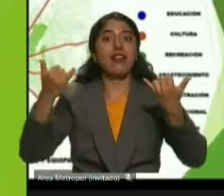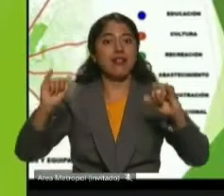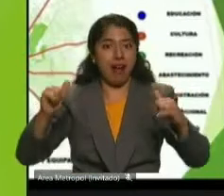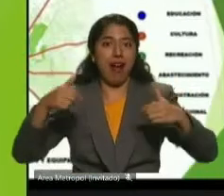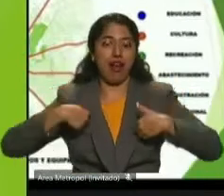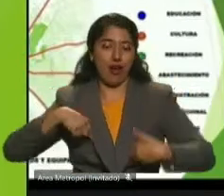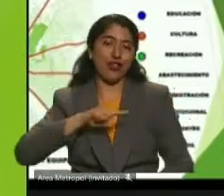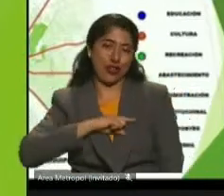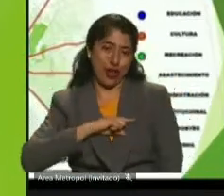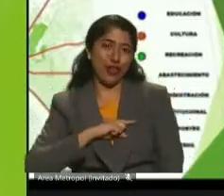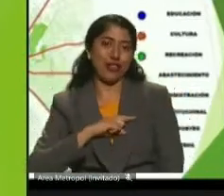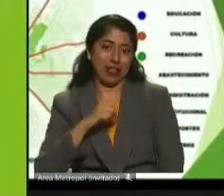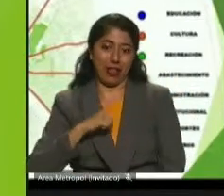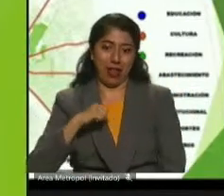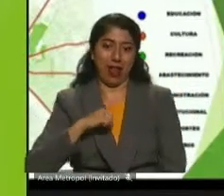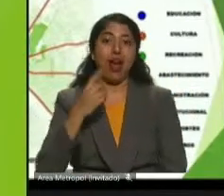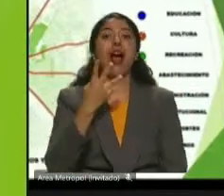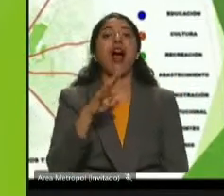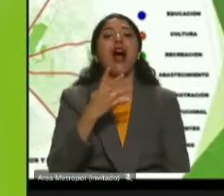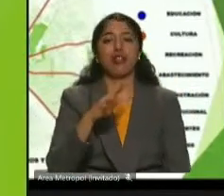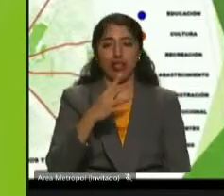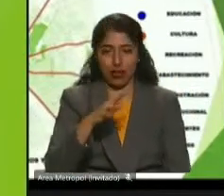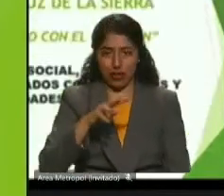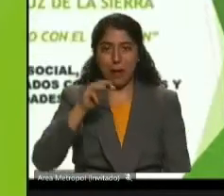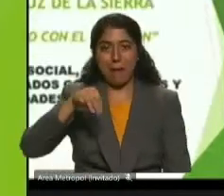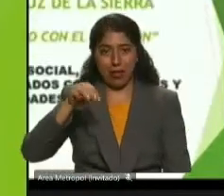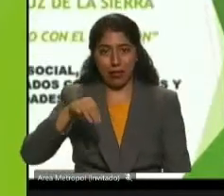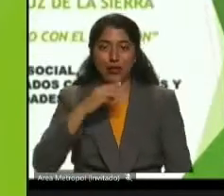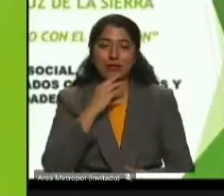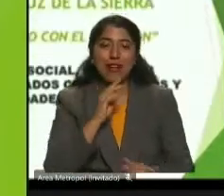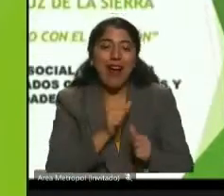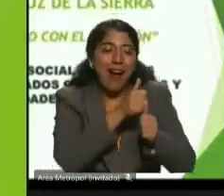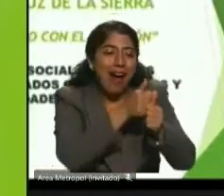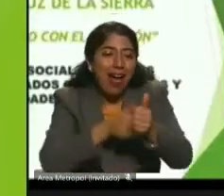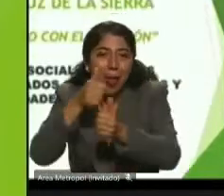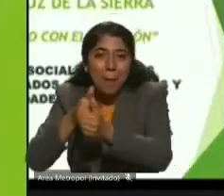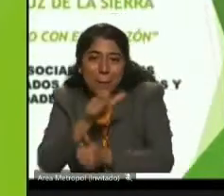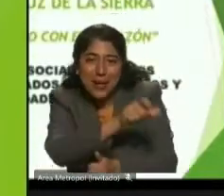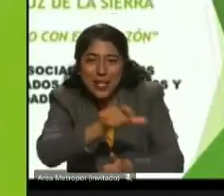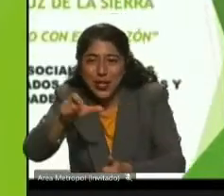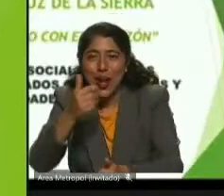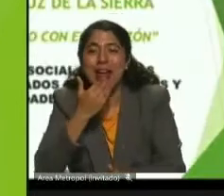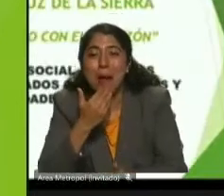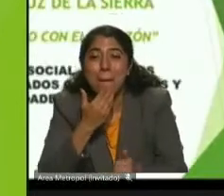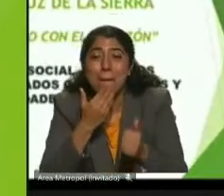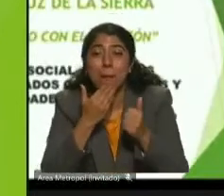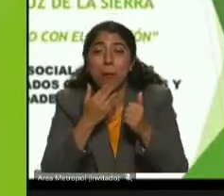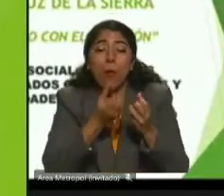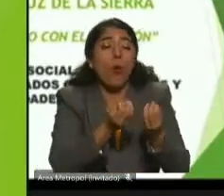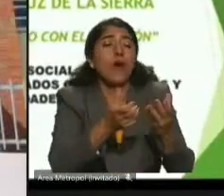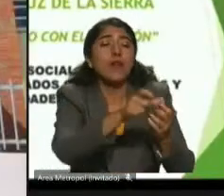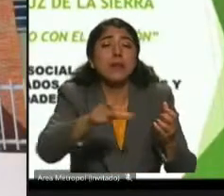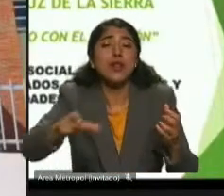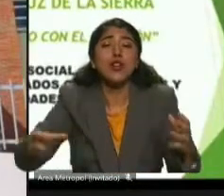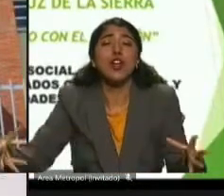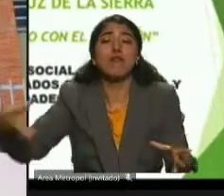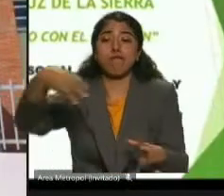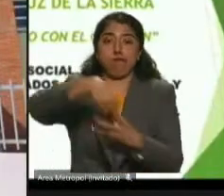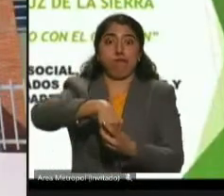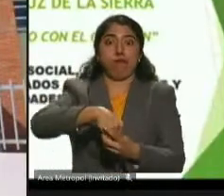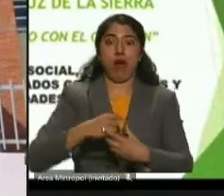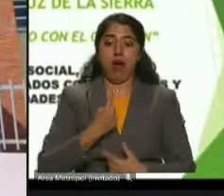habitante, lo que nos constituye en una ciudad verde, en una ciudad con oportunidades, pero sobre todo que cuida el medio ambiente.